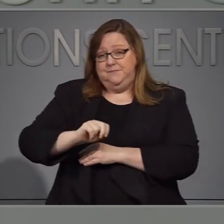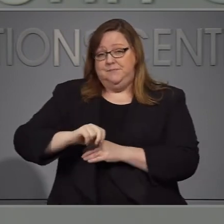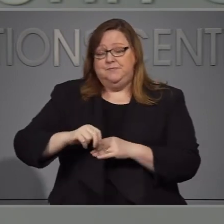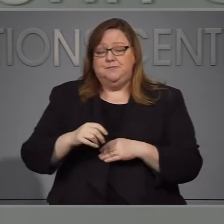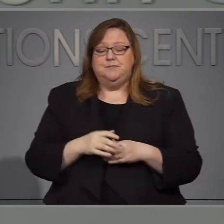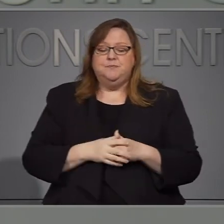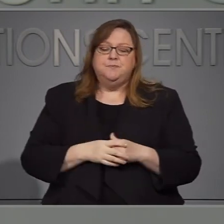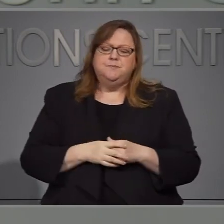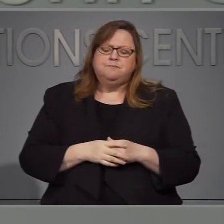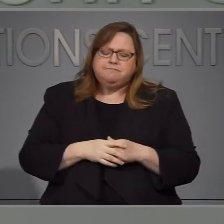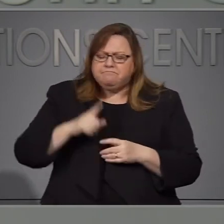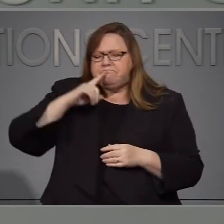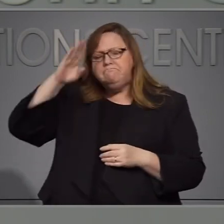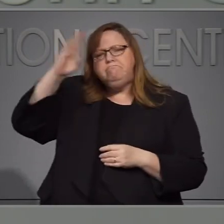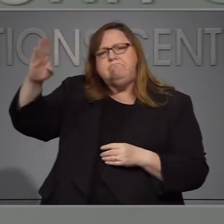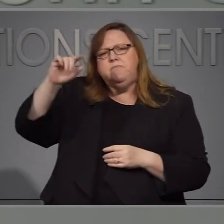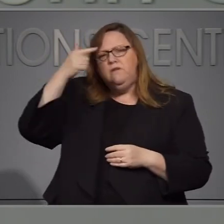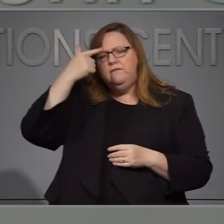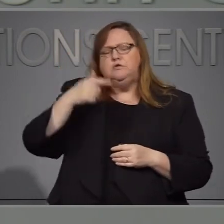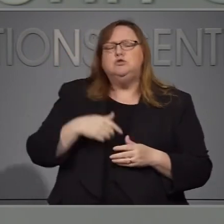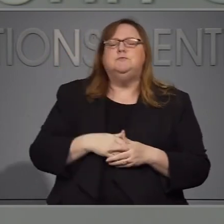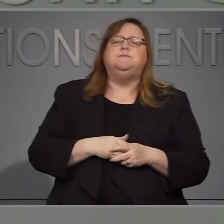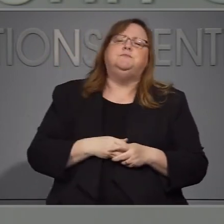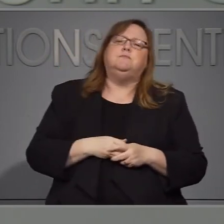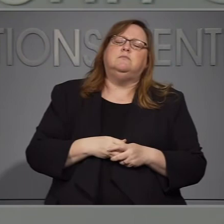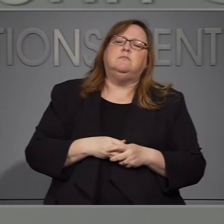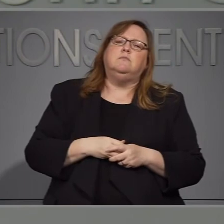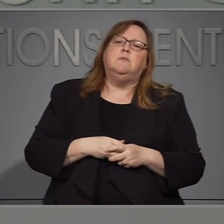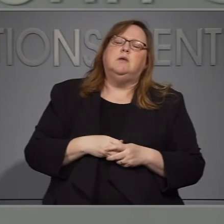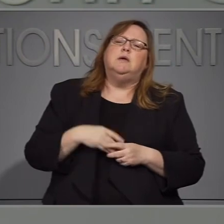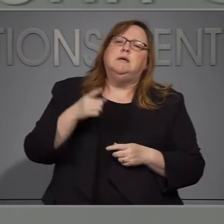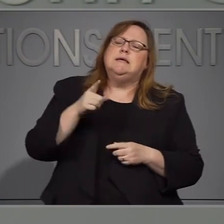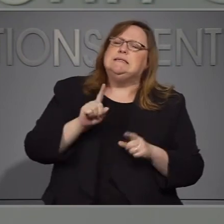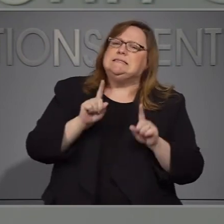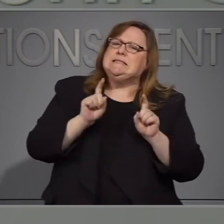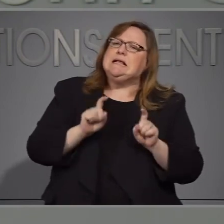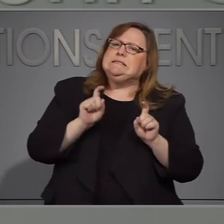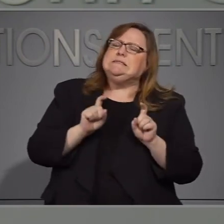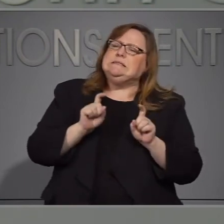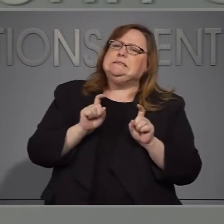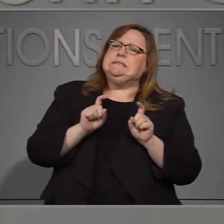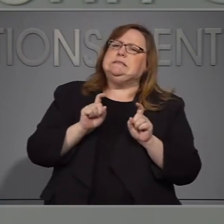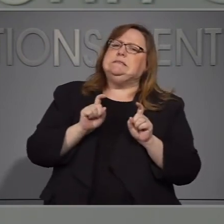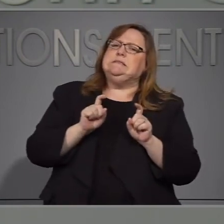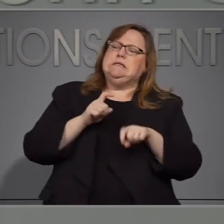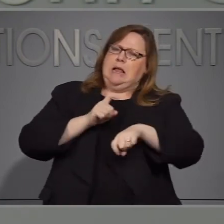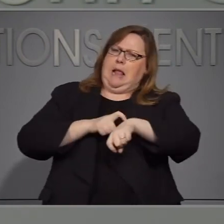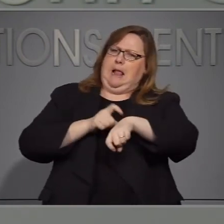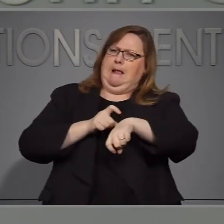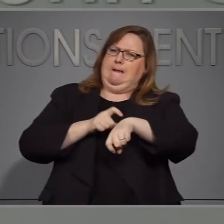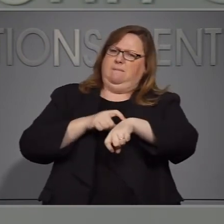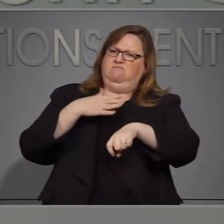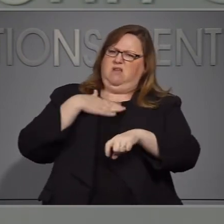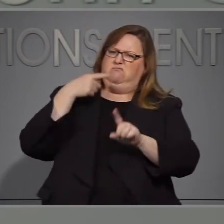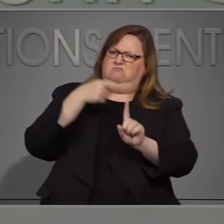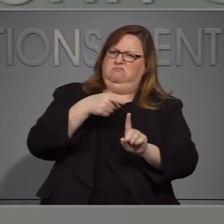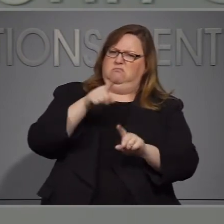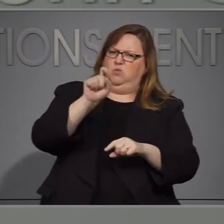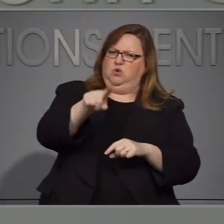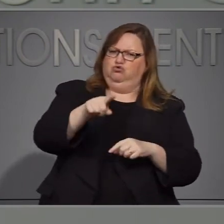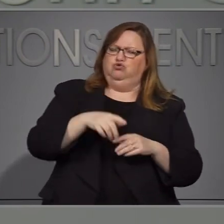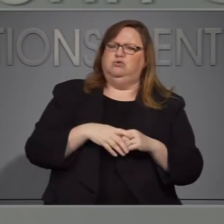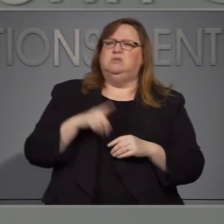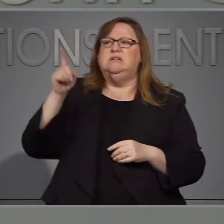Puede hablar. De. De con el tiempo de pruebas y con los nuevos